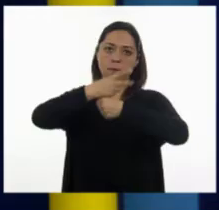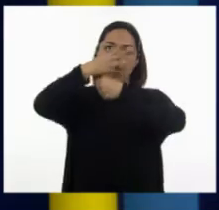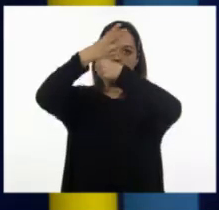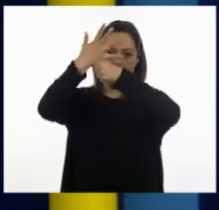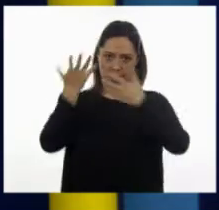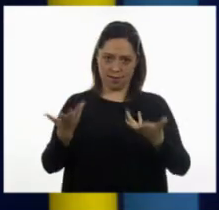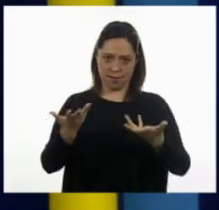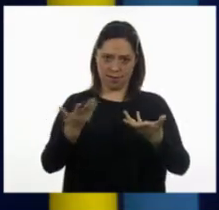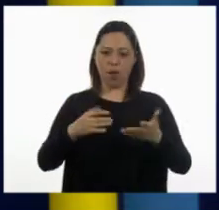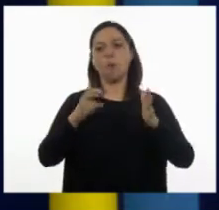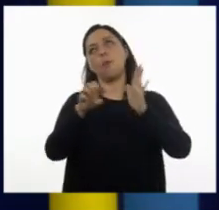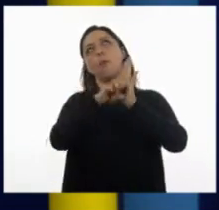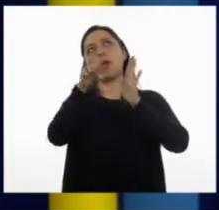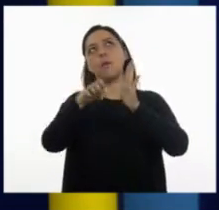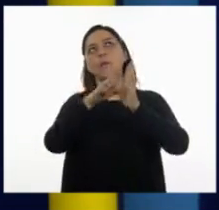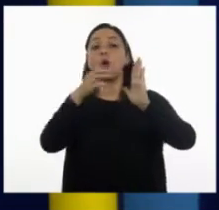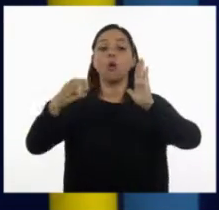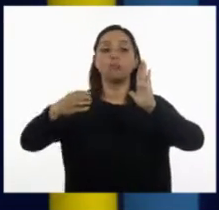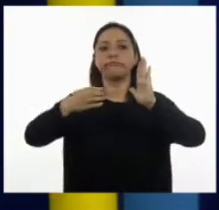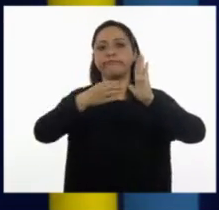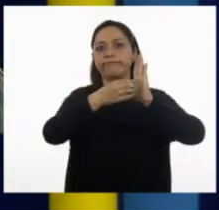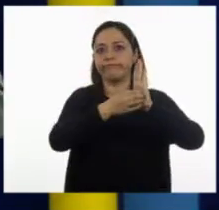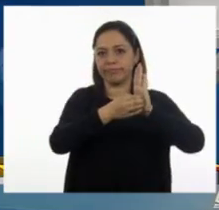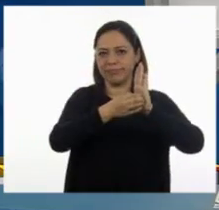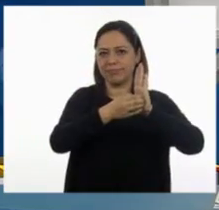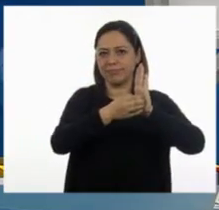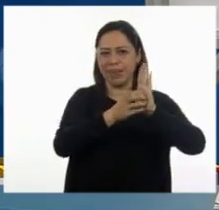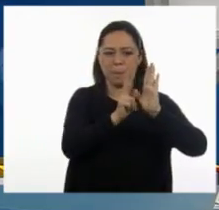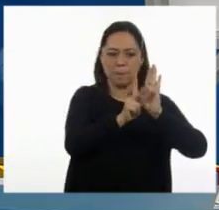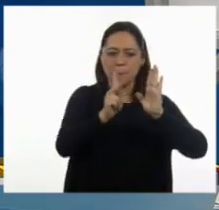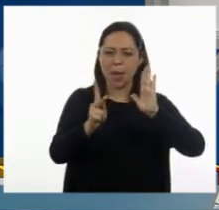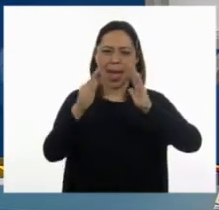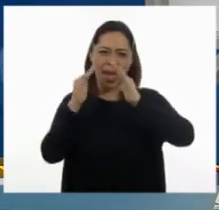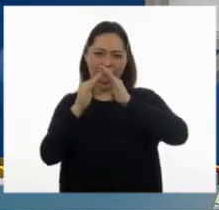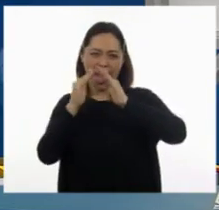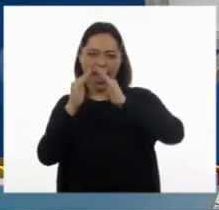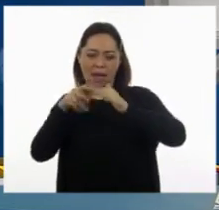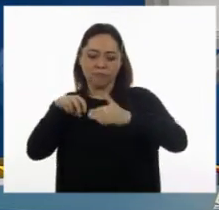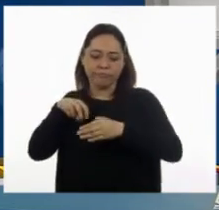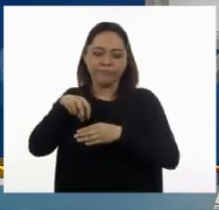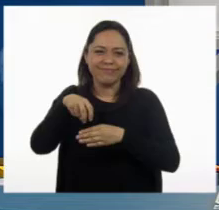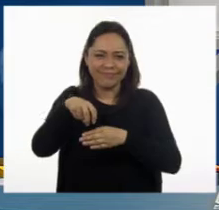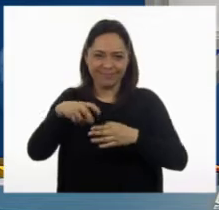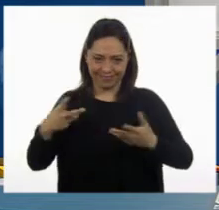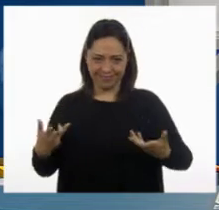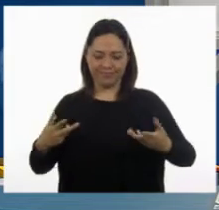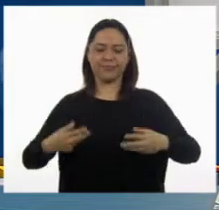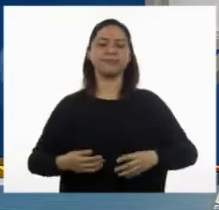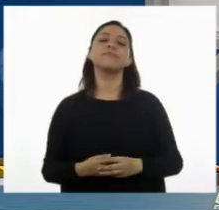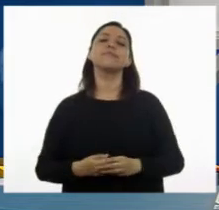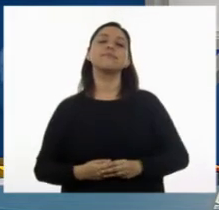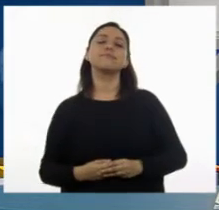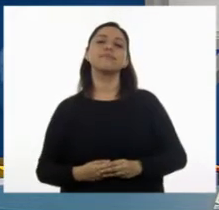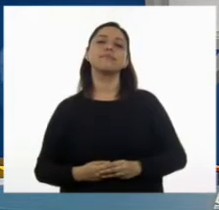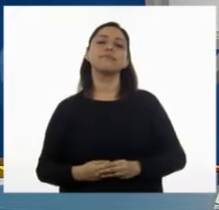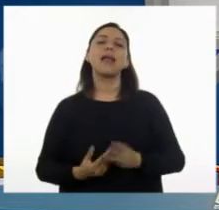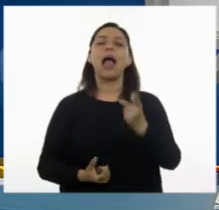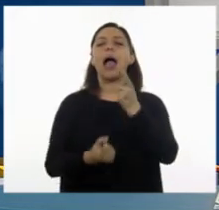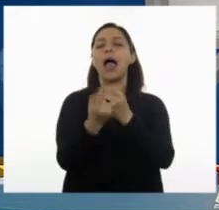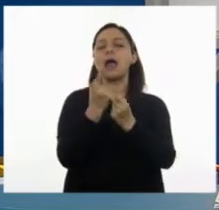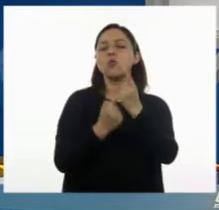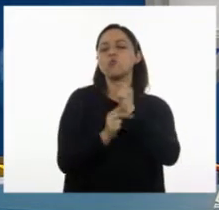balcones, como el balcón de una casa. Sí, así es. Y de hecho, ¿también puedes encontrar algunas cosas parecidas?